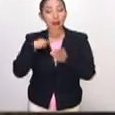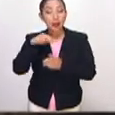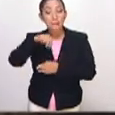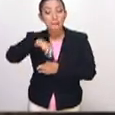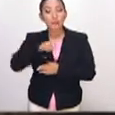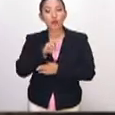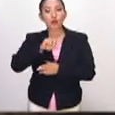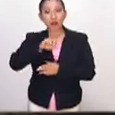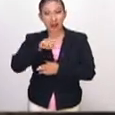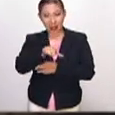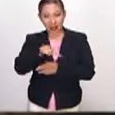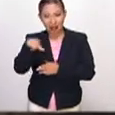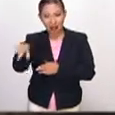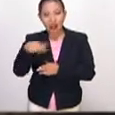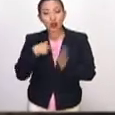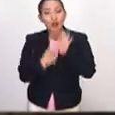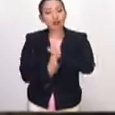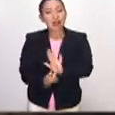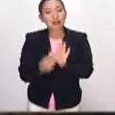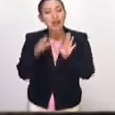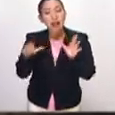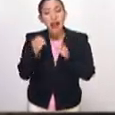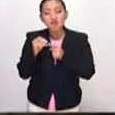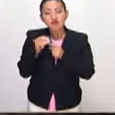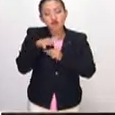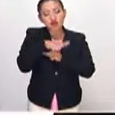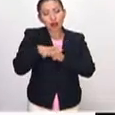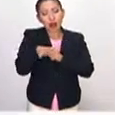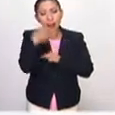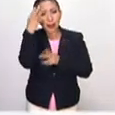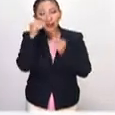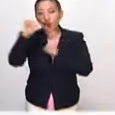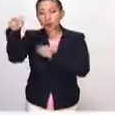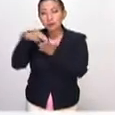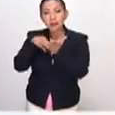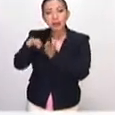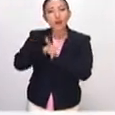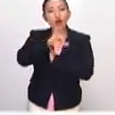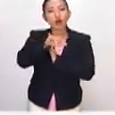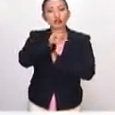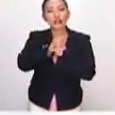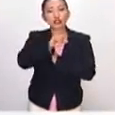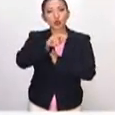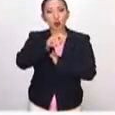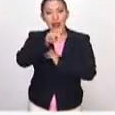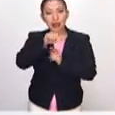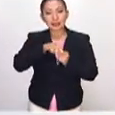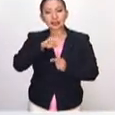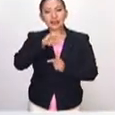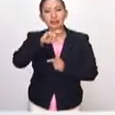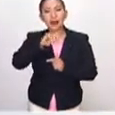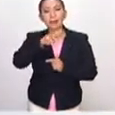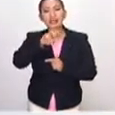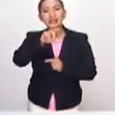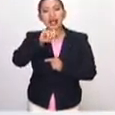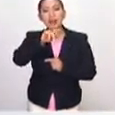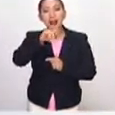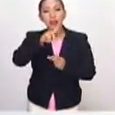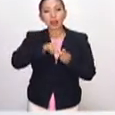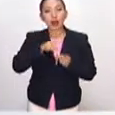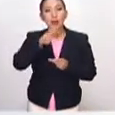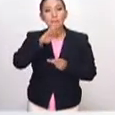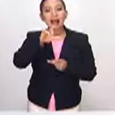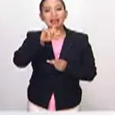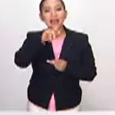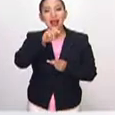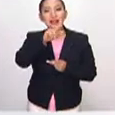Nacional de Arte, nos muestra la gran influencia que tuvo en otros pintores como José Suárez, Cristóbal de Villalpando y